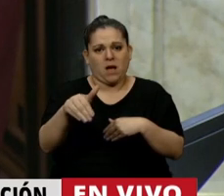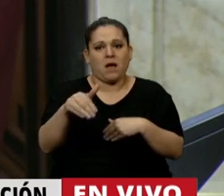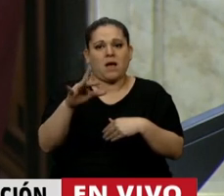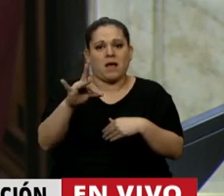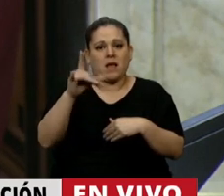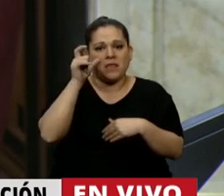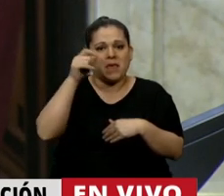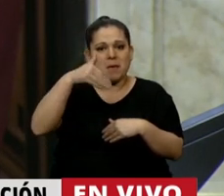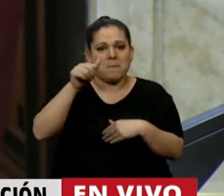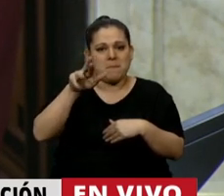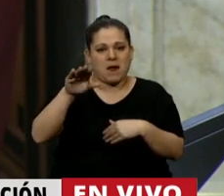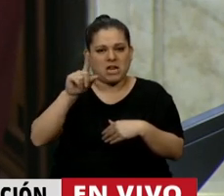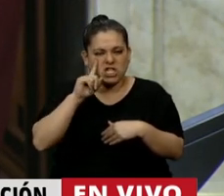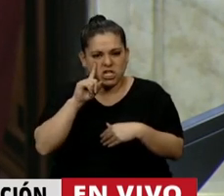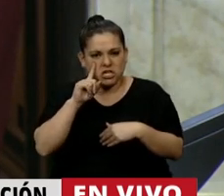Marchi,